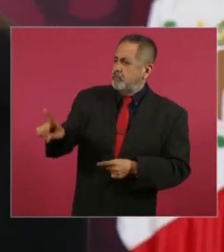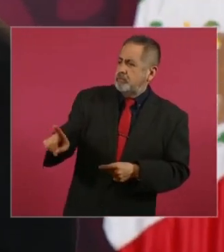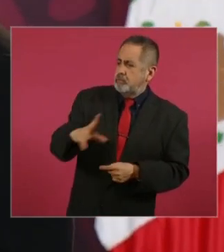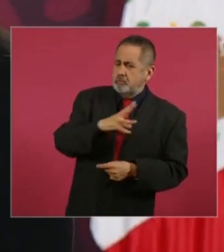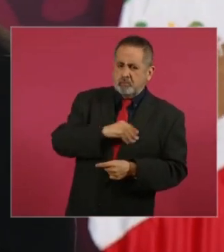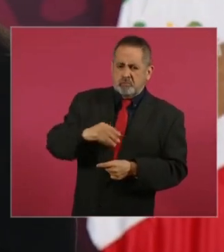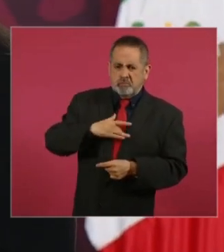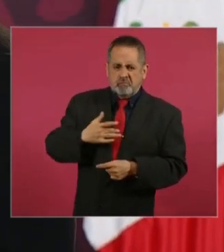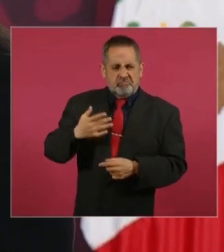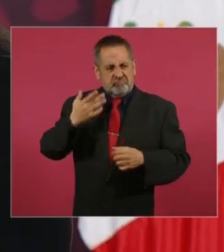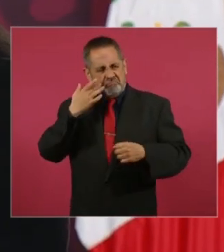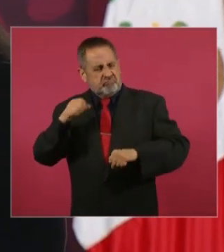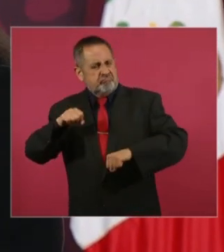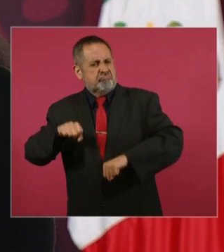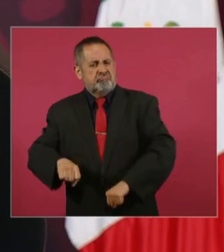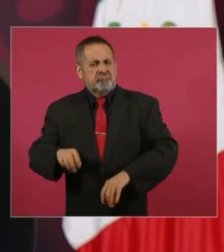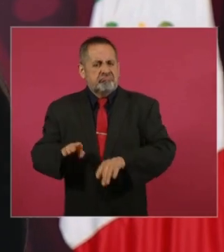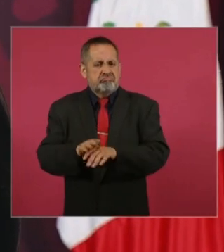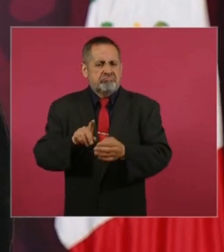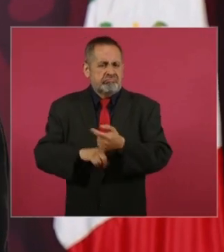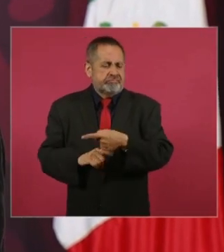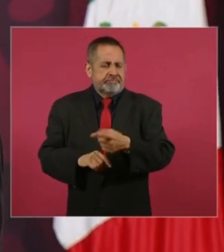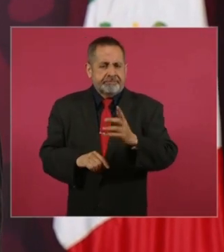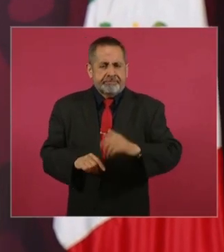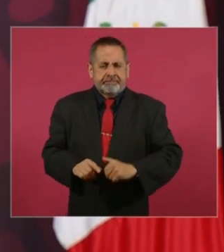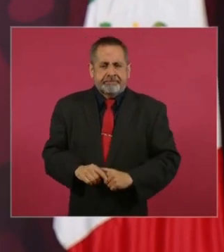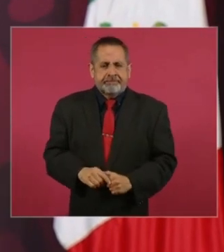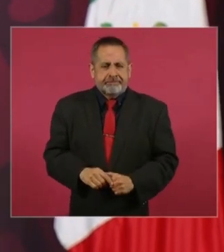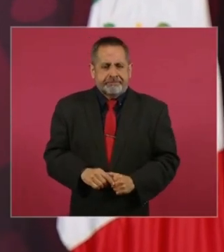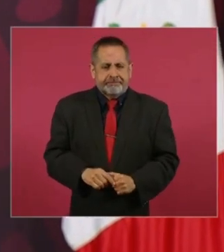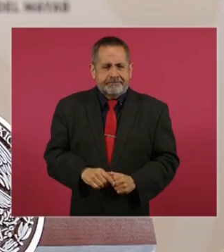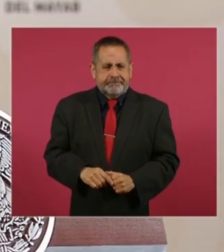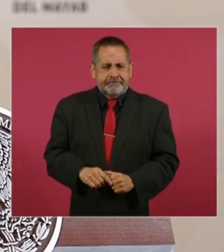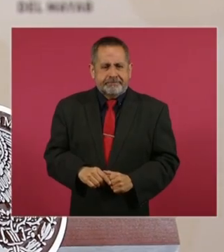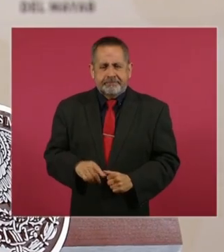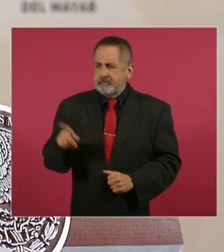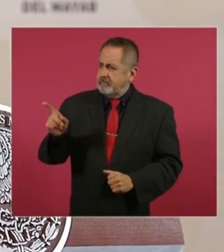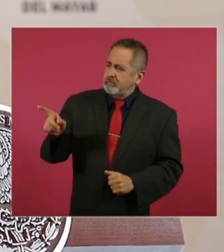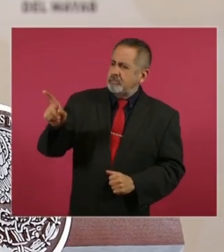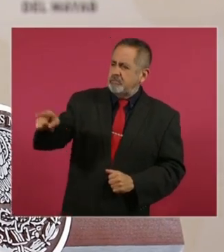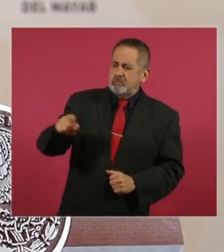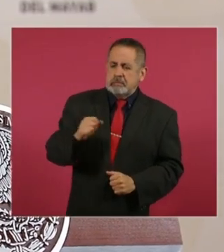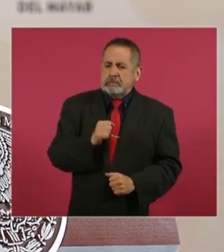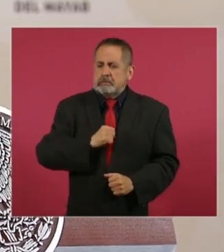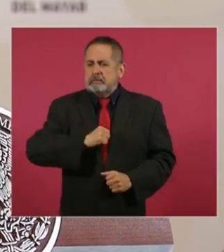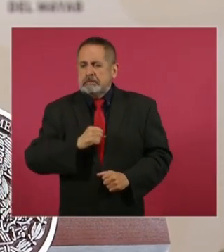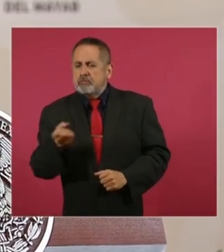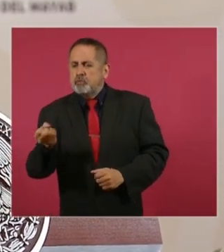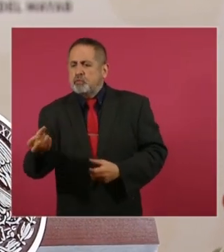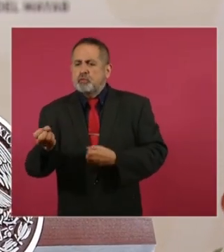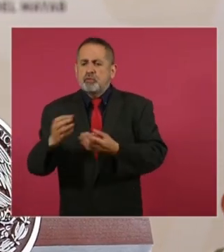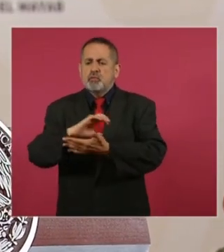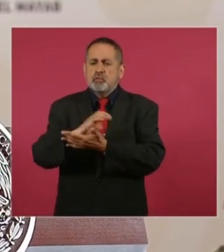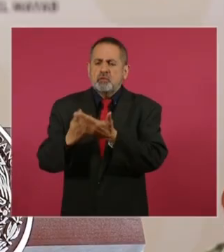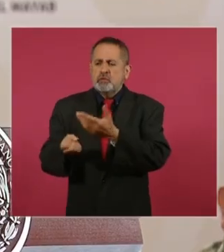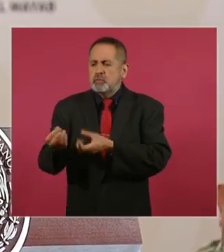prepotencia, que practican el influyentismo,